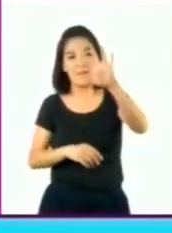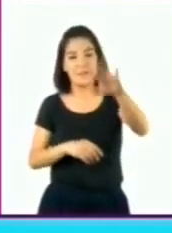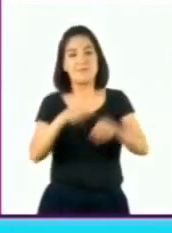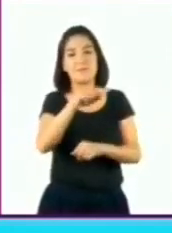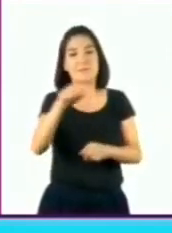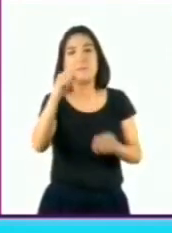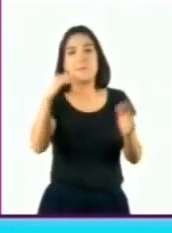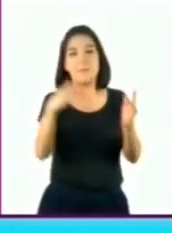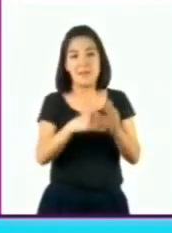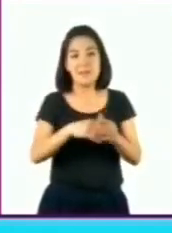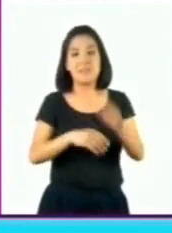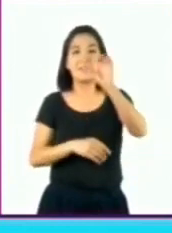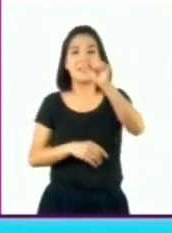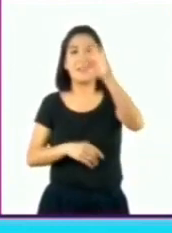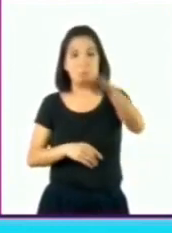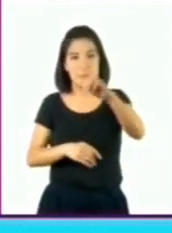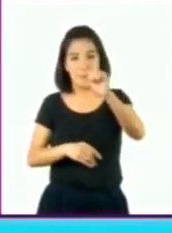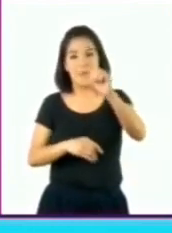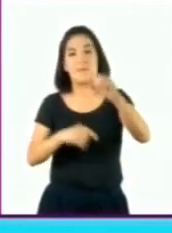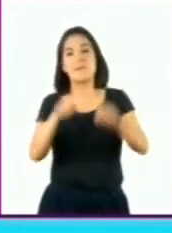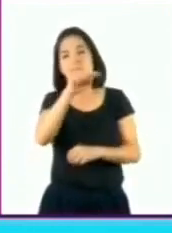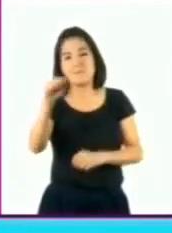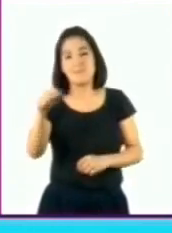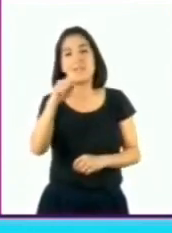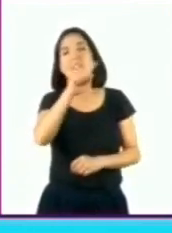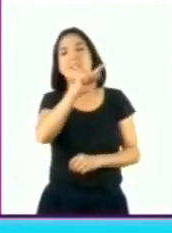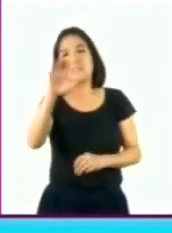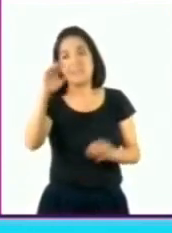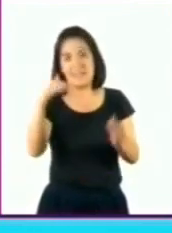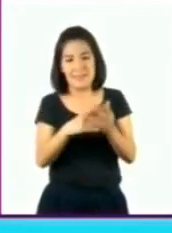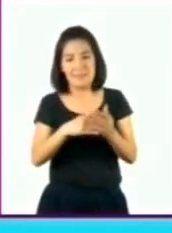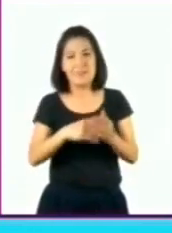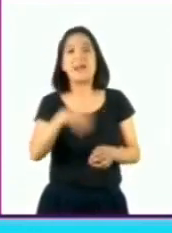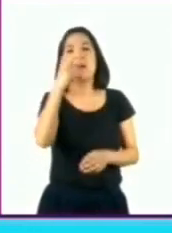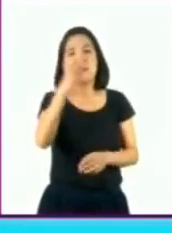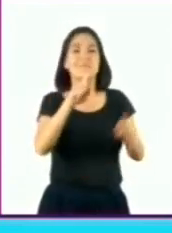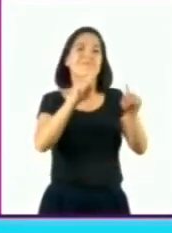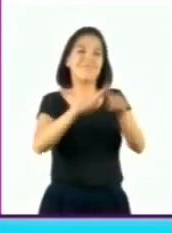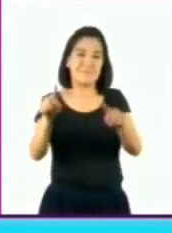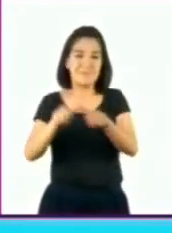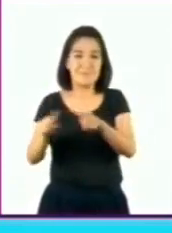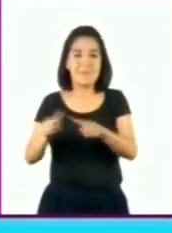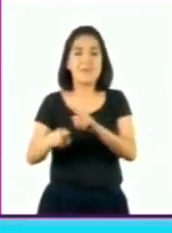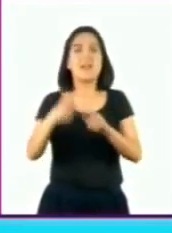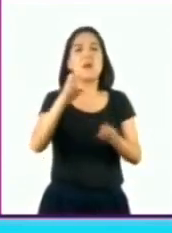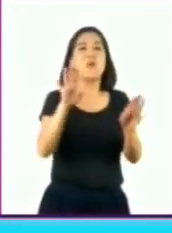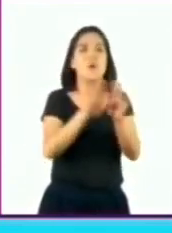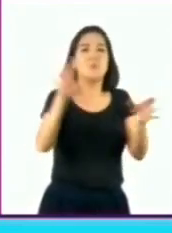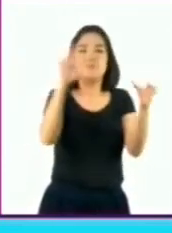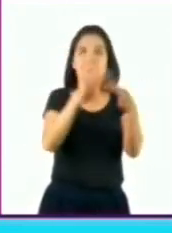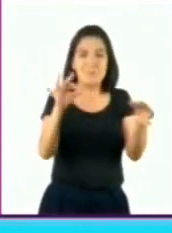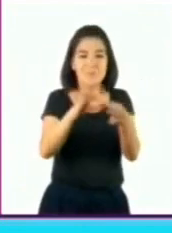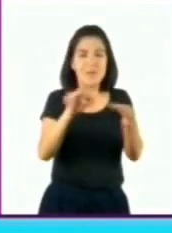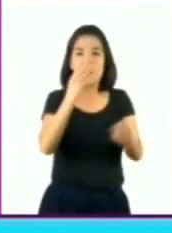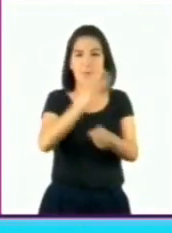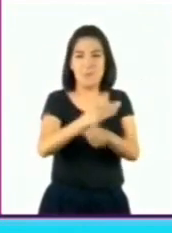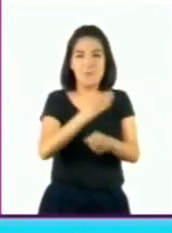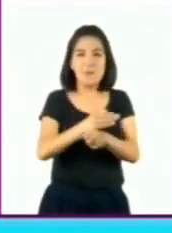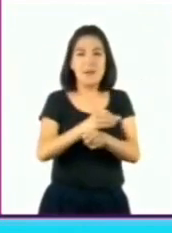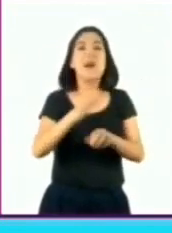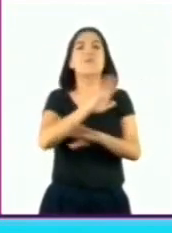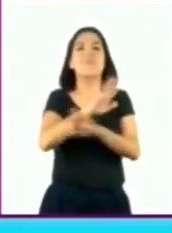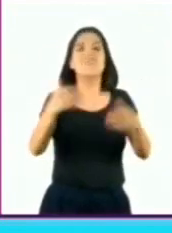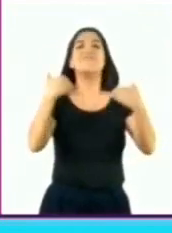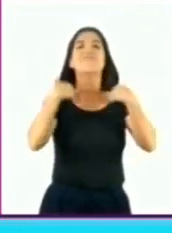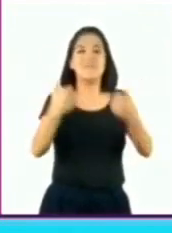diez milésimos, etc. Entonces, con base en lo que hemos visto durante esta lección, ¿podremos